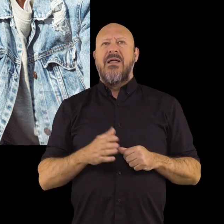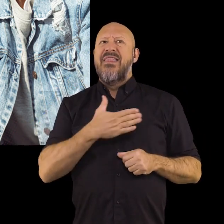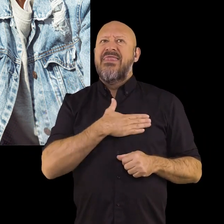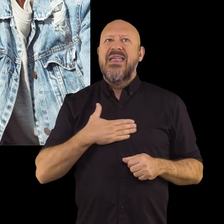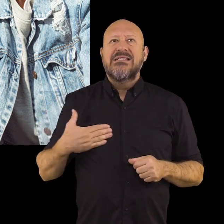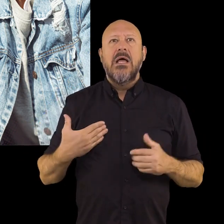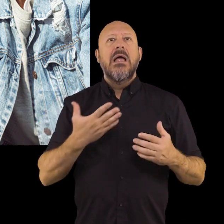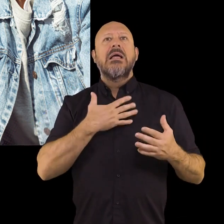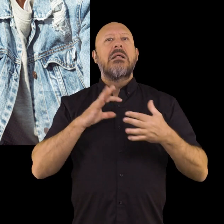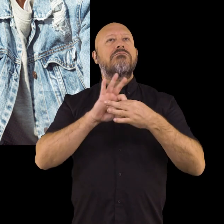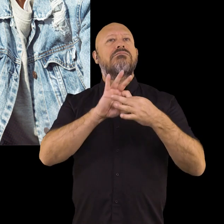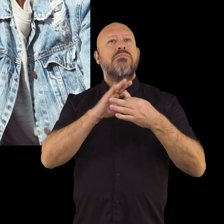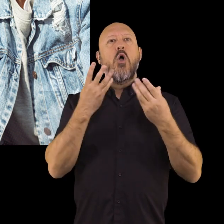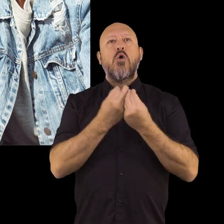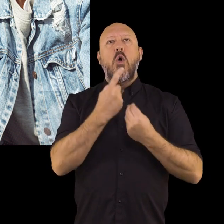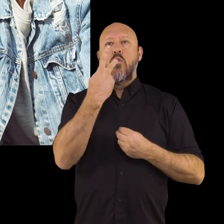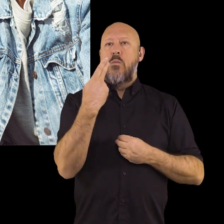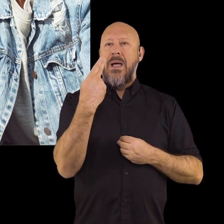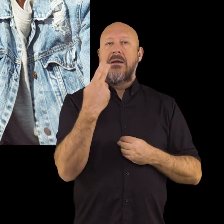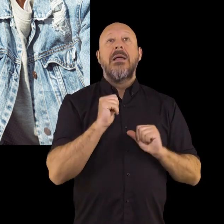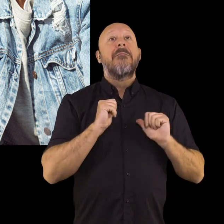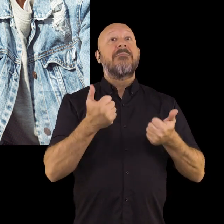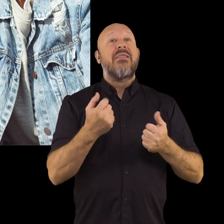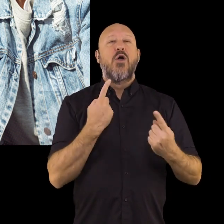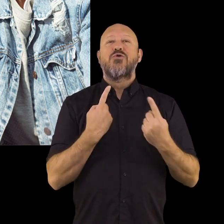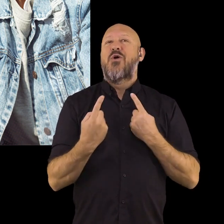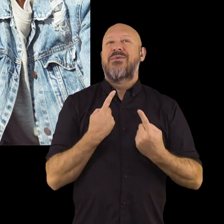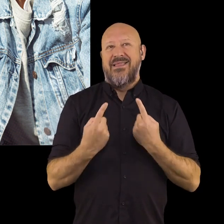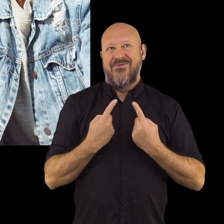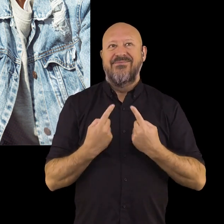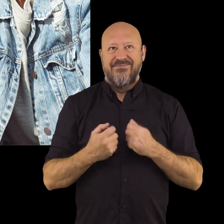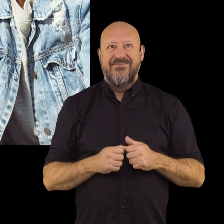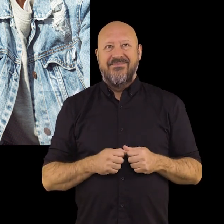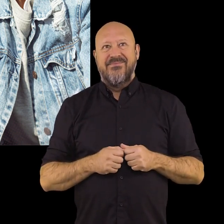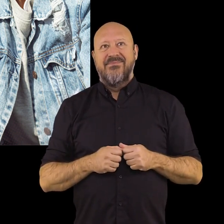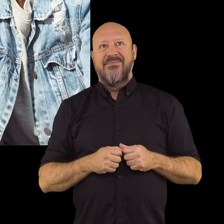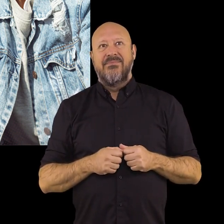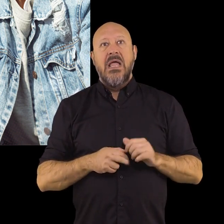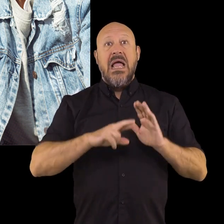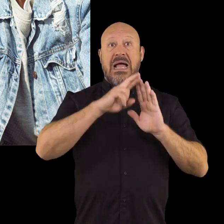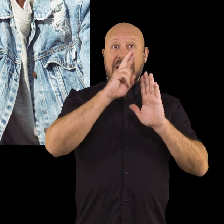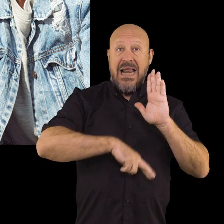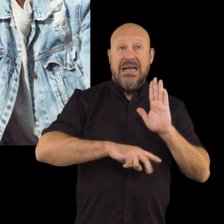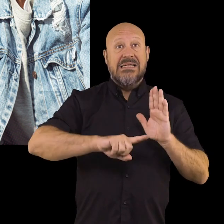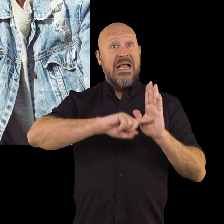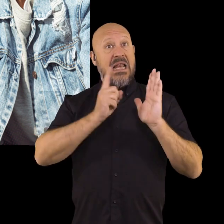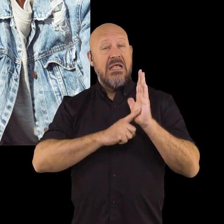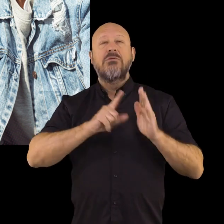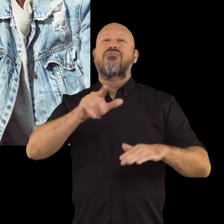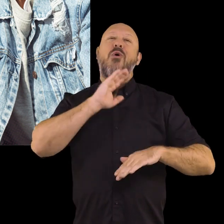Hay un deseo de entablar un lazo íntimo con un par. Aparece el noviazgo. Obedece